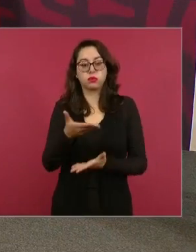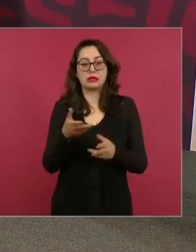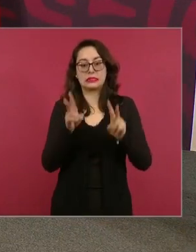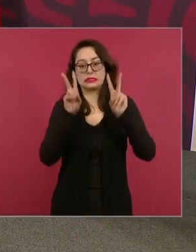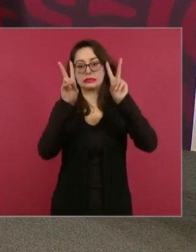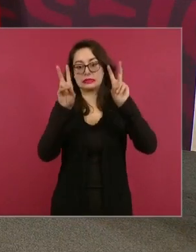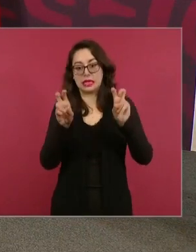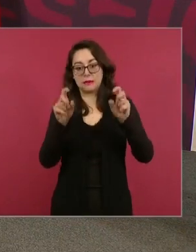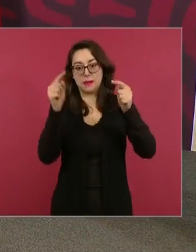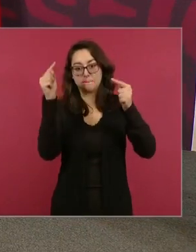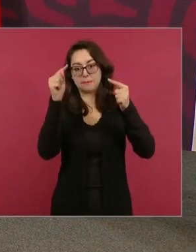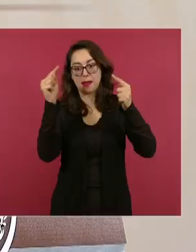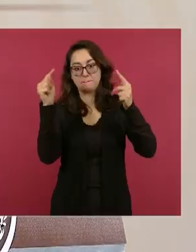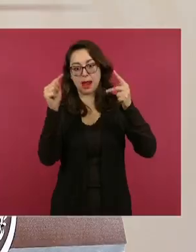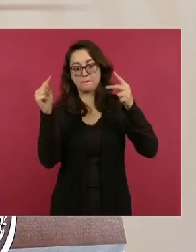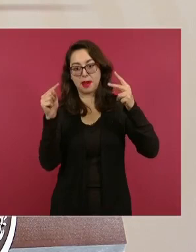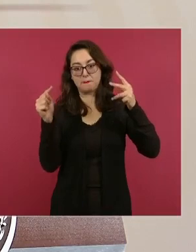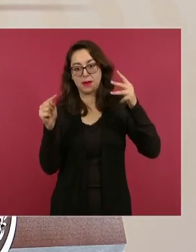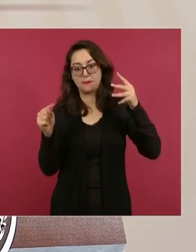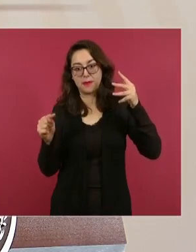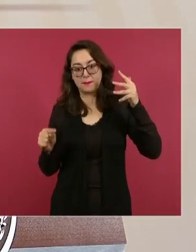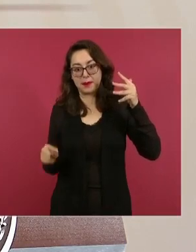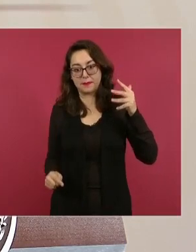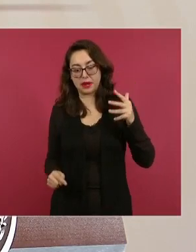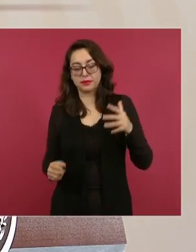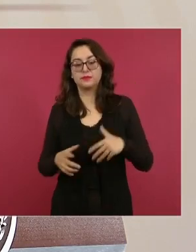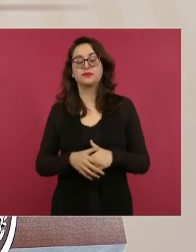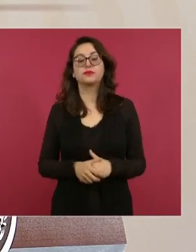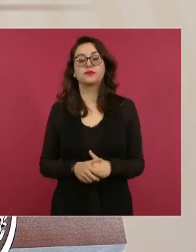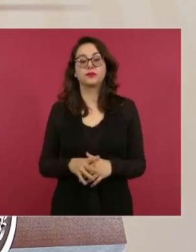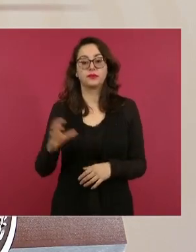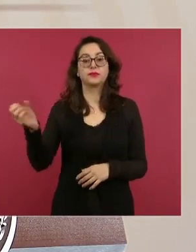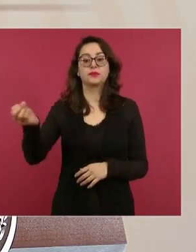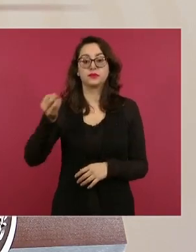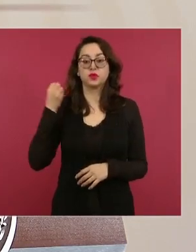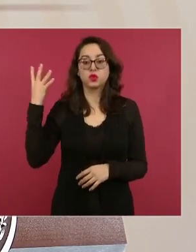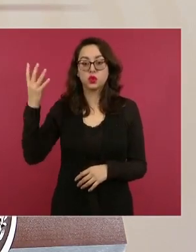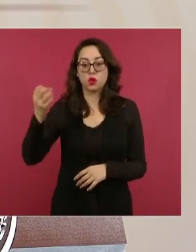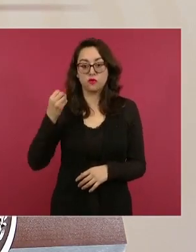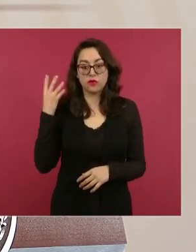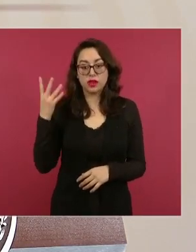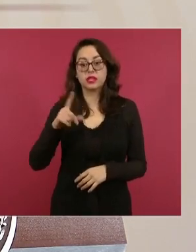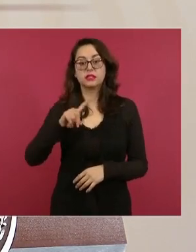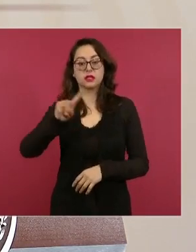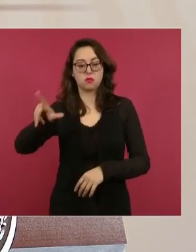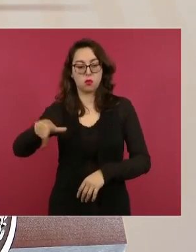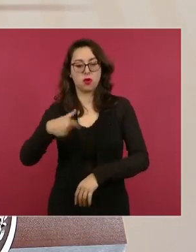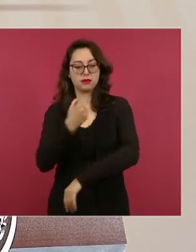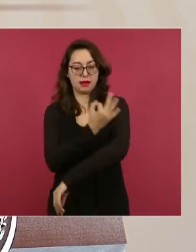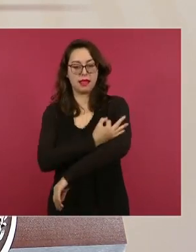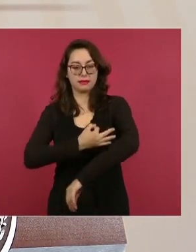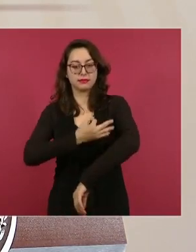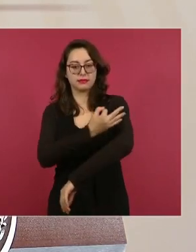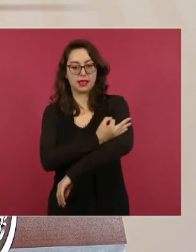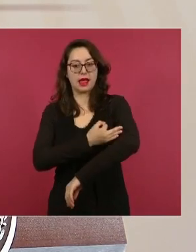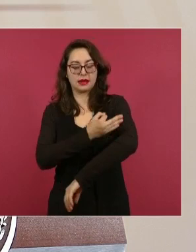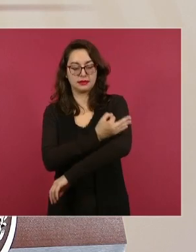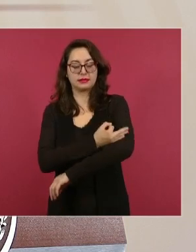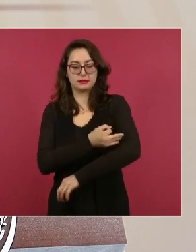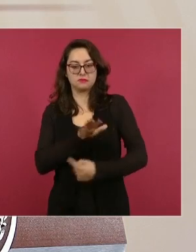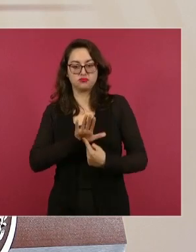temas va a haber una conferencia de prensa al final de